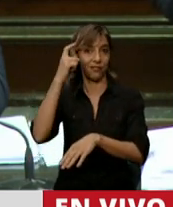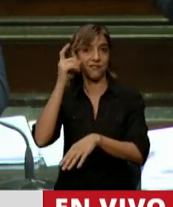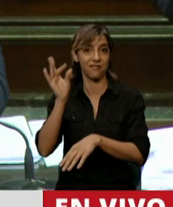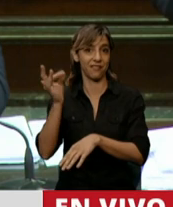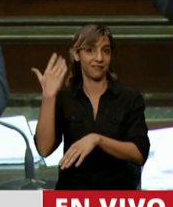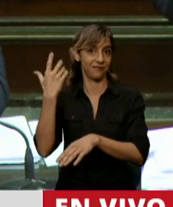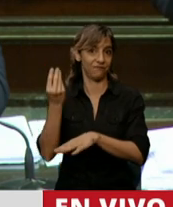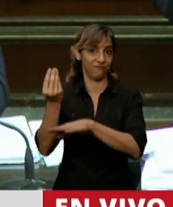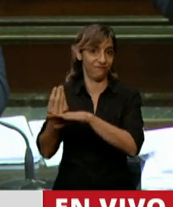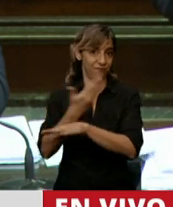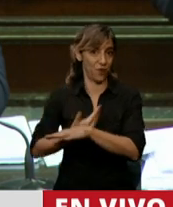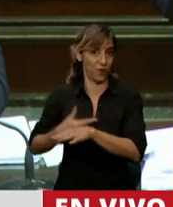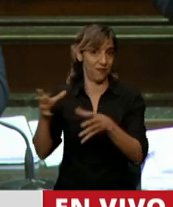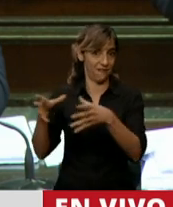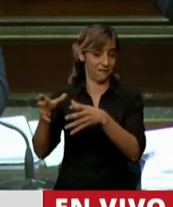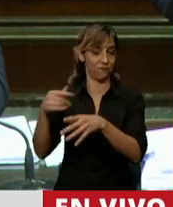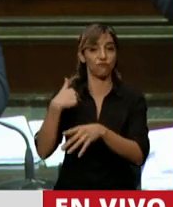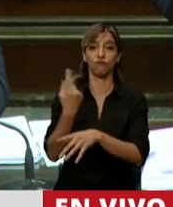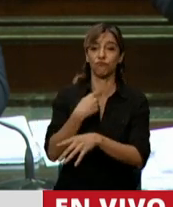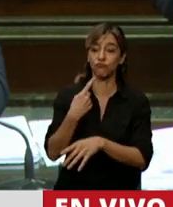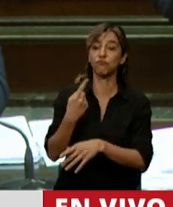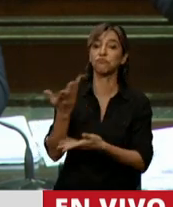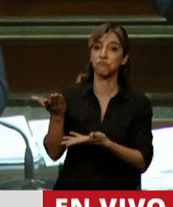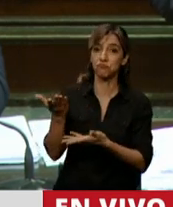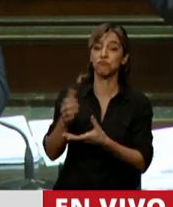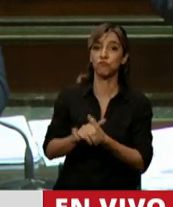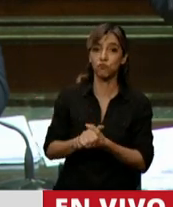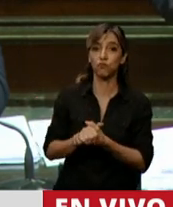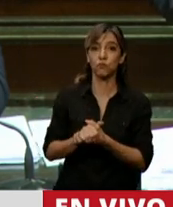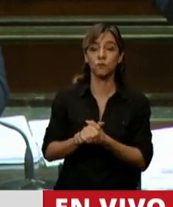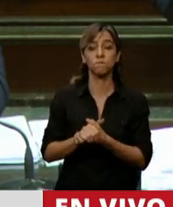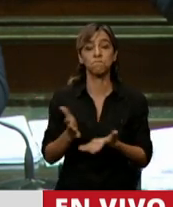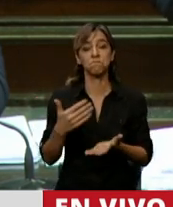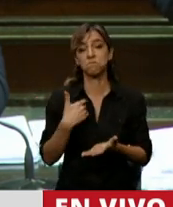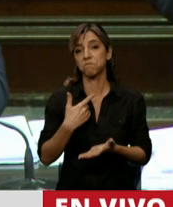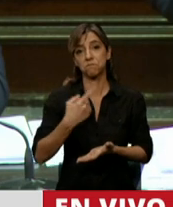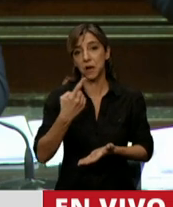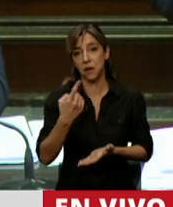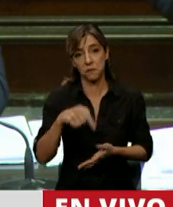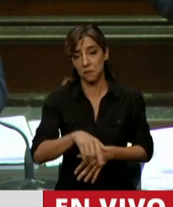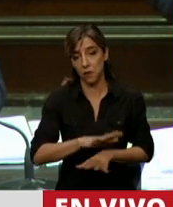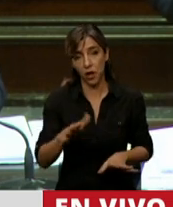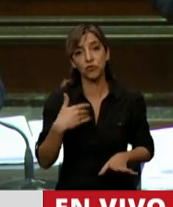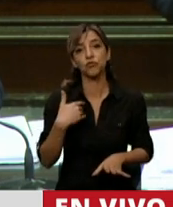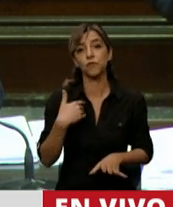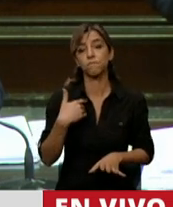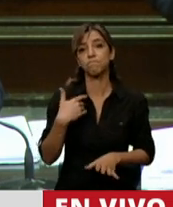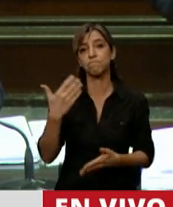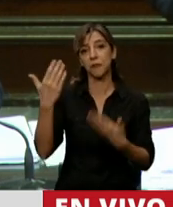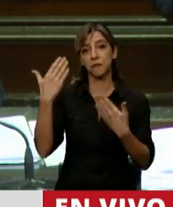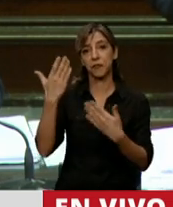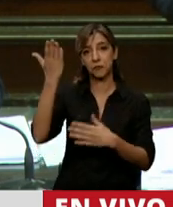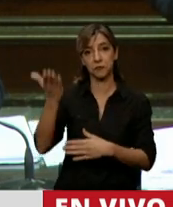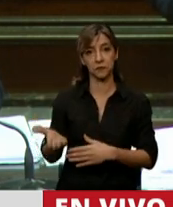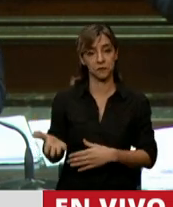que lo primero que se me ocurre es felicitar al jefe de gabinete por su prudencia, además por la